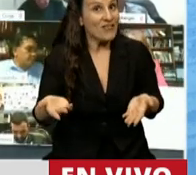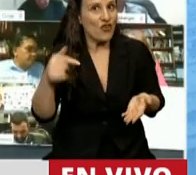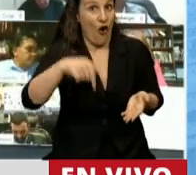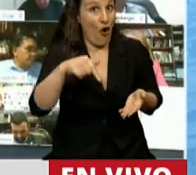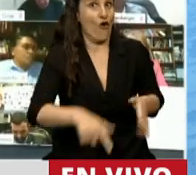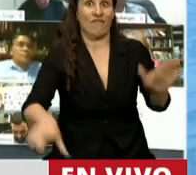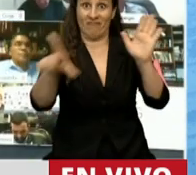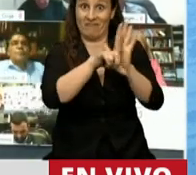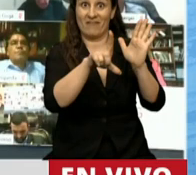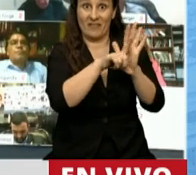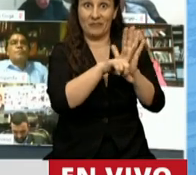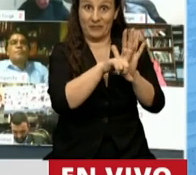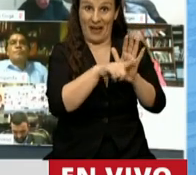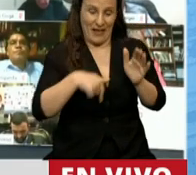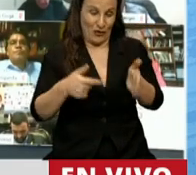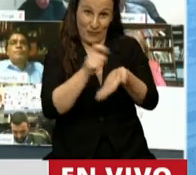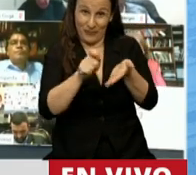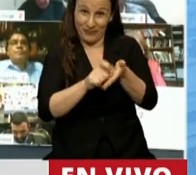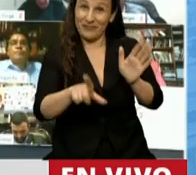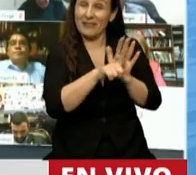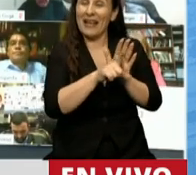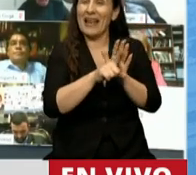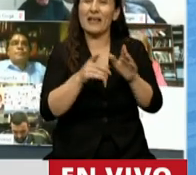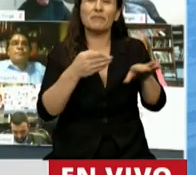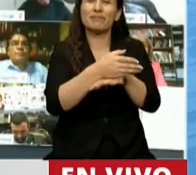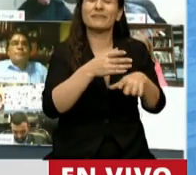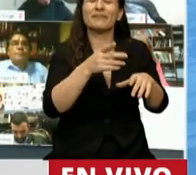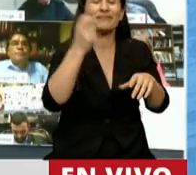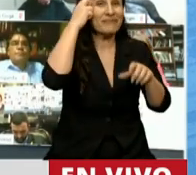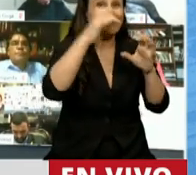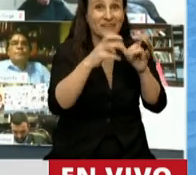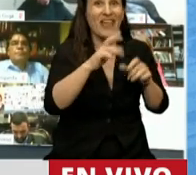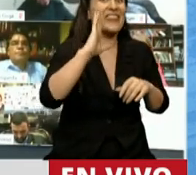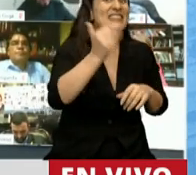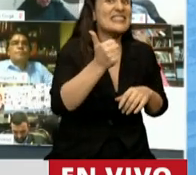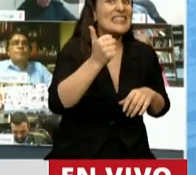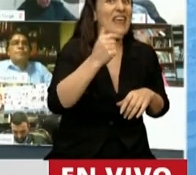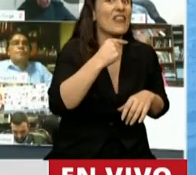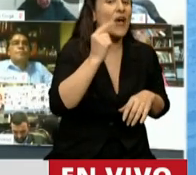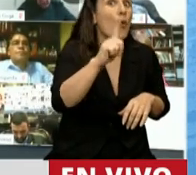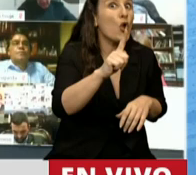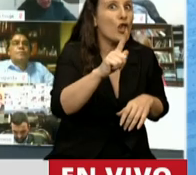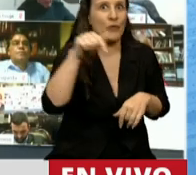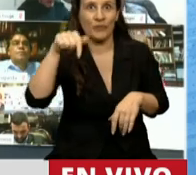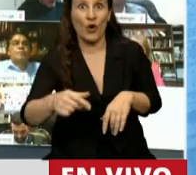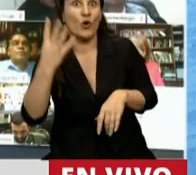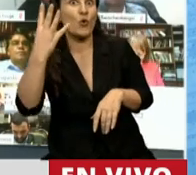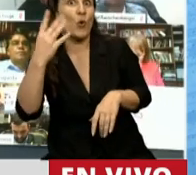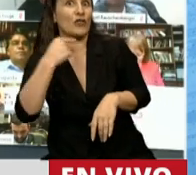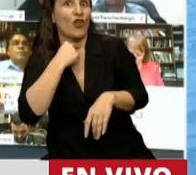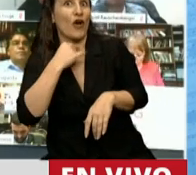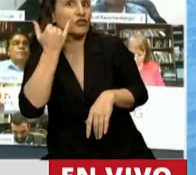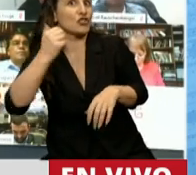esta ley, que hemos anotado acá, ingresó el 16 de julio, hoy es 4 de agosto, y estamos